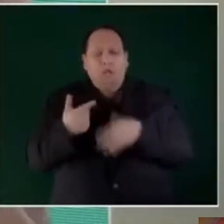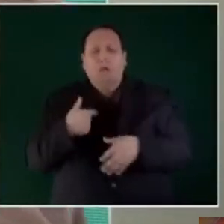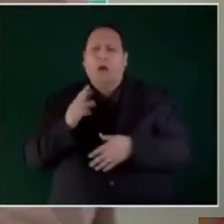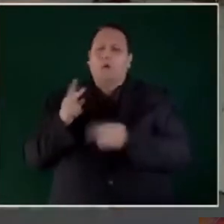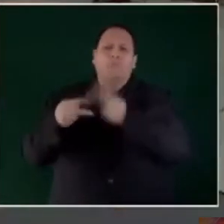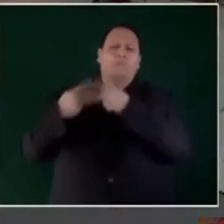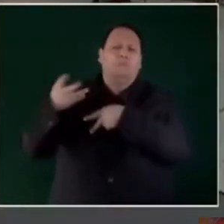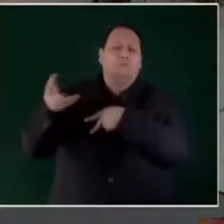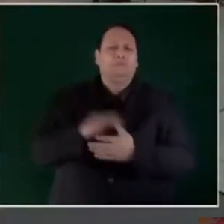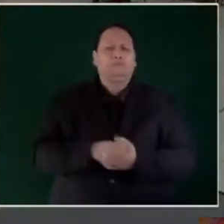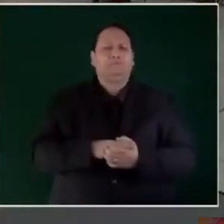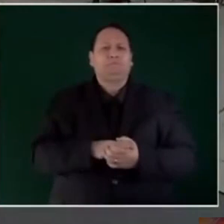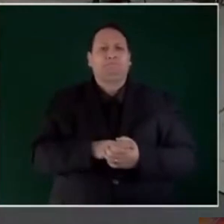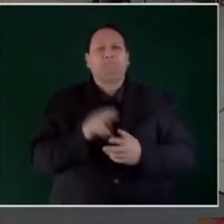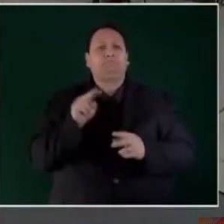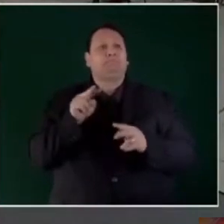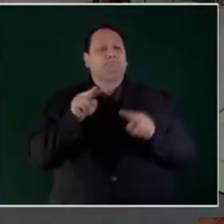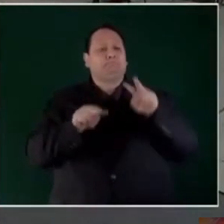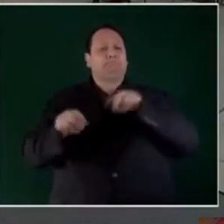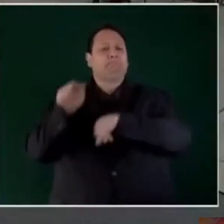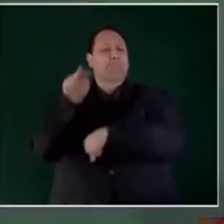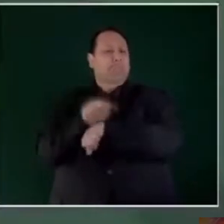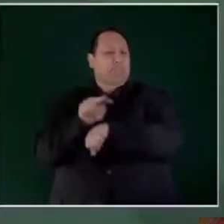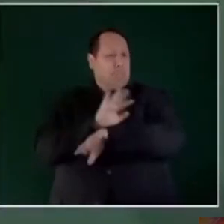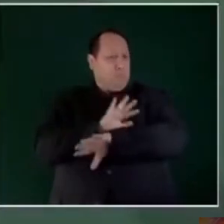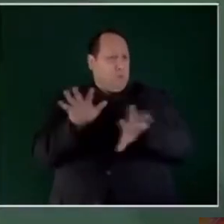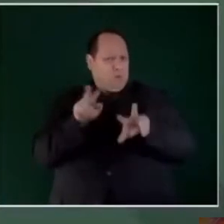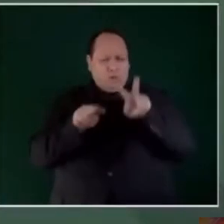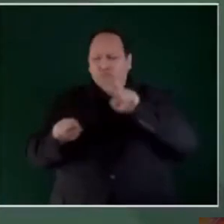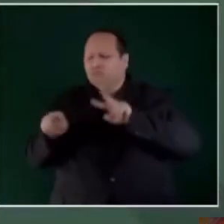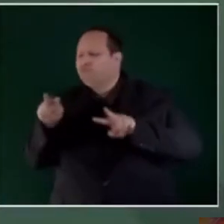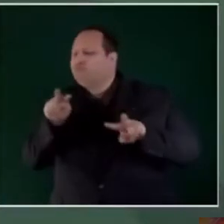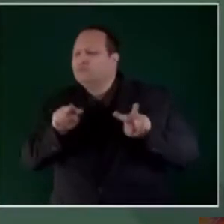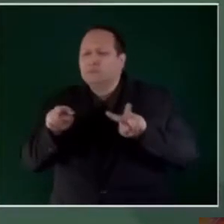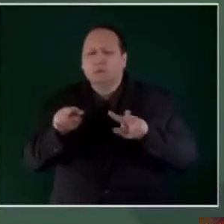este, es supervisión, es este,